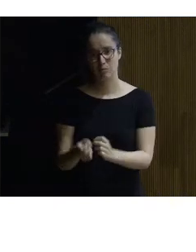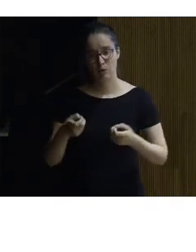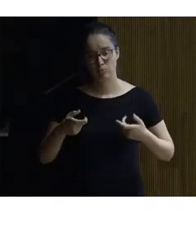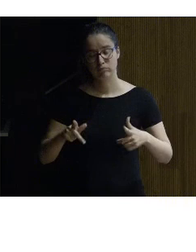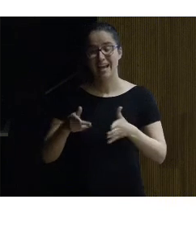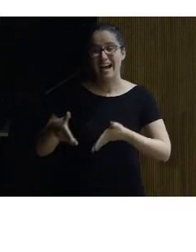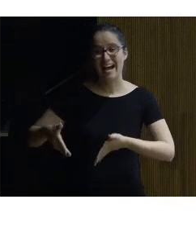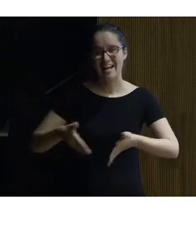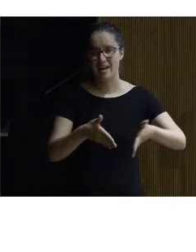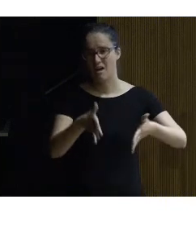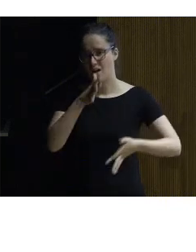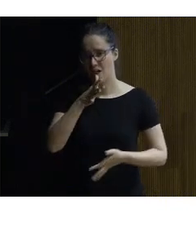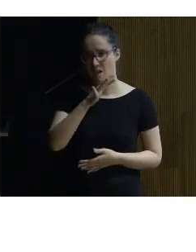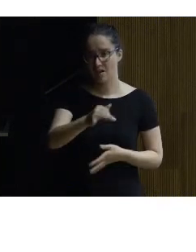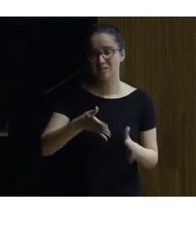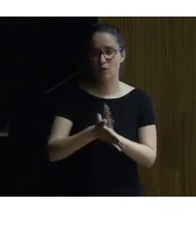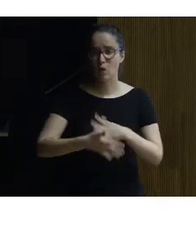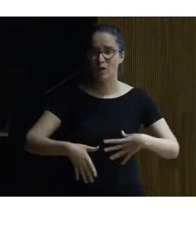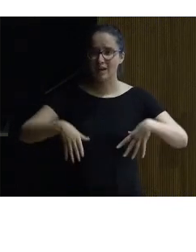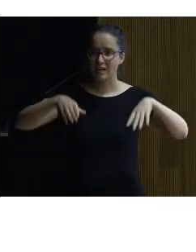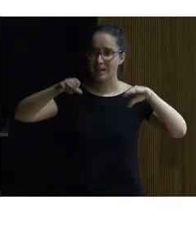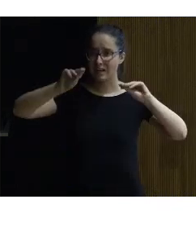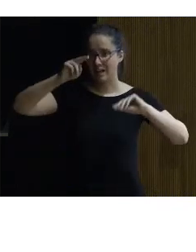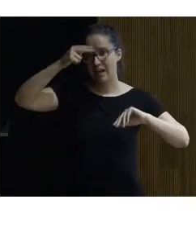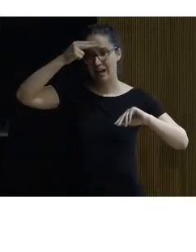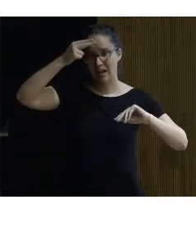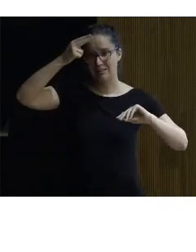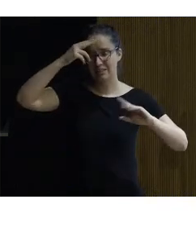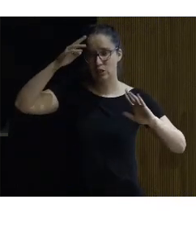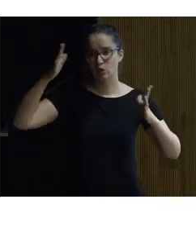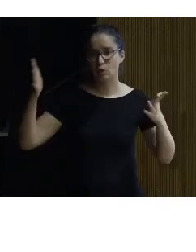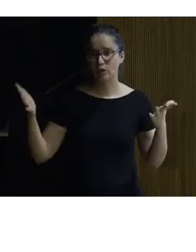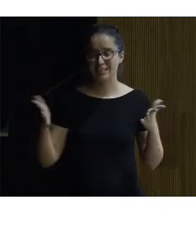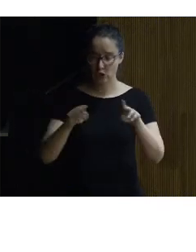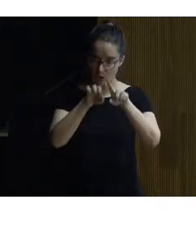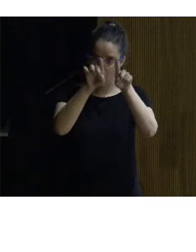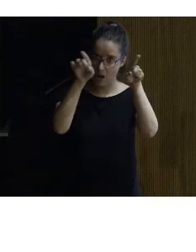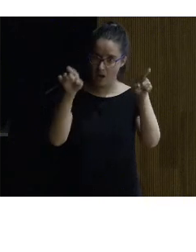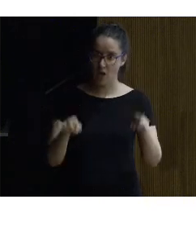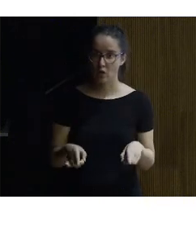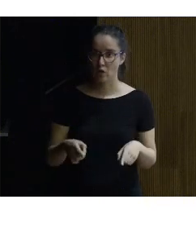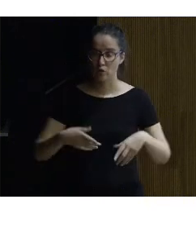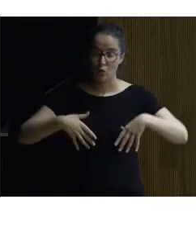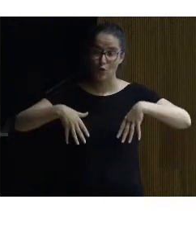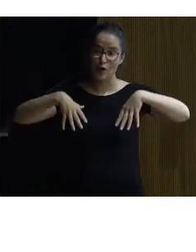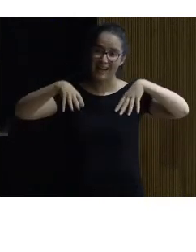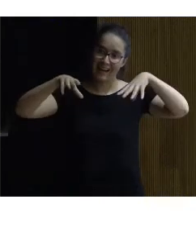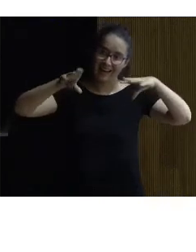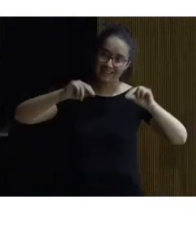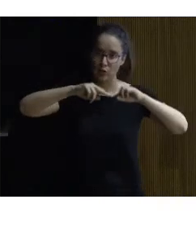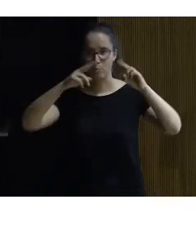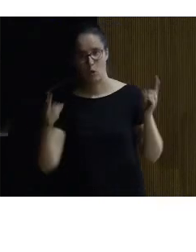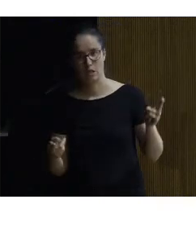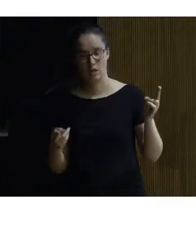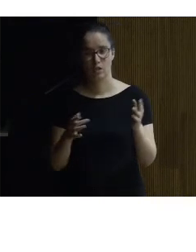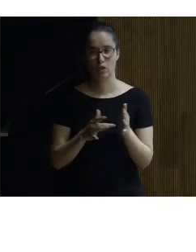el río es un castillo donde esos esos arcos es un castillo puente y